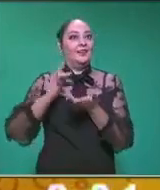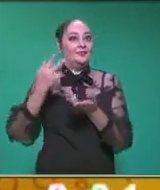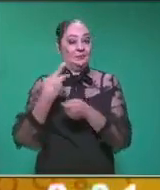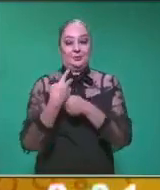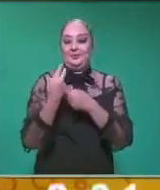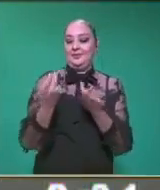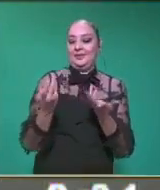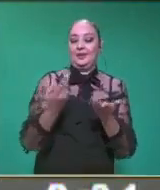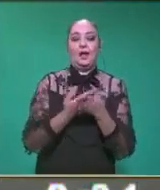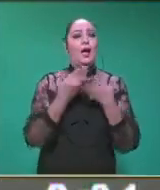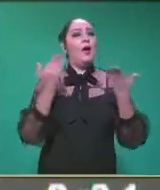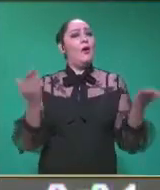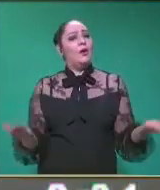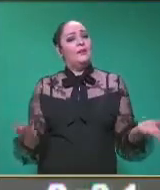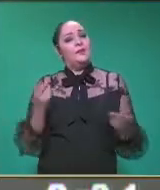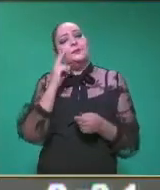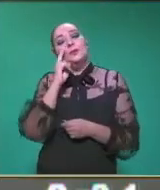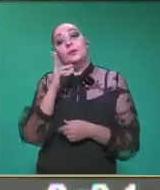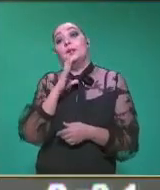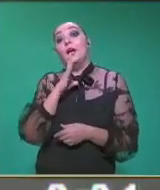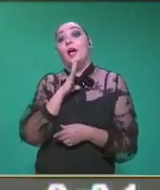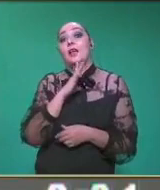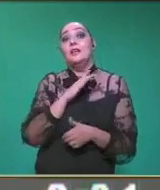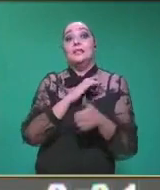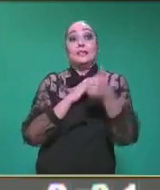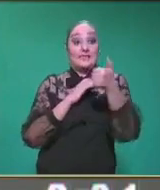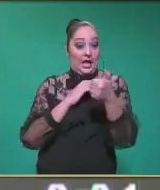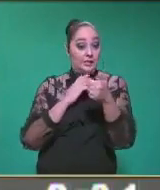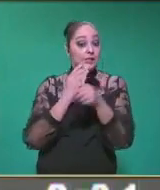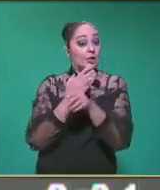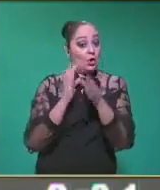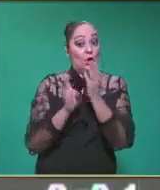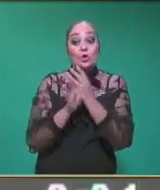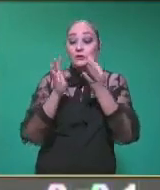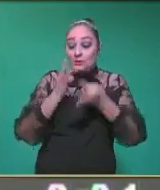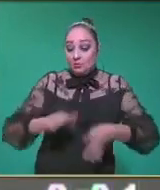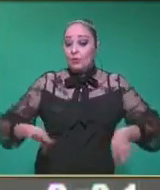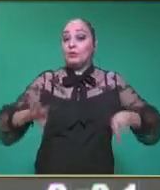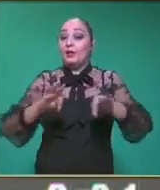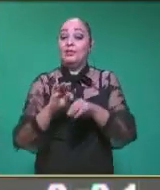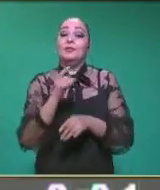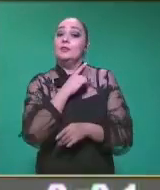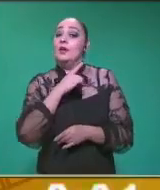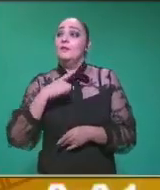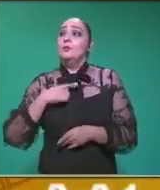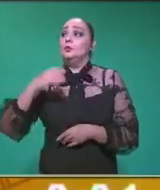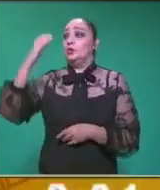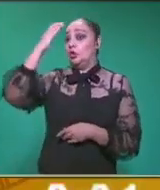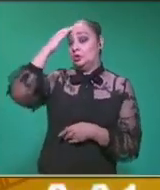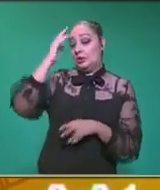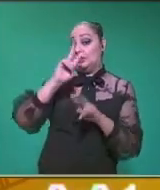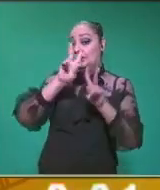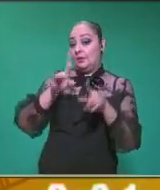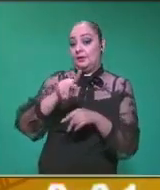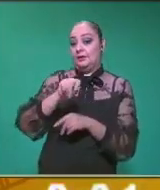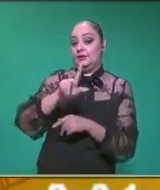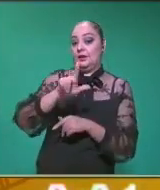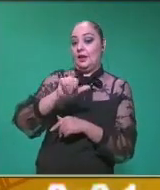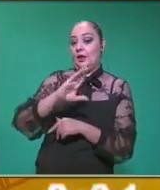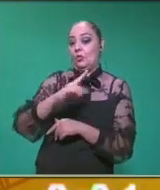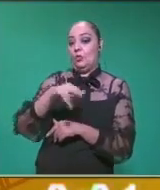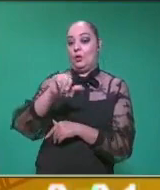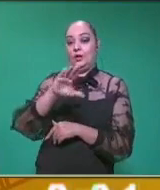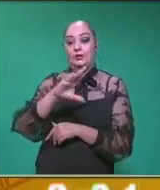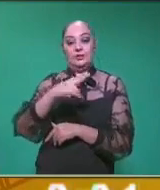día de hoy vamos a ver seis puntos muy importantes o que debemos de conocer hablando de tlacuaches. Vamos a hablar el día